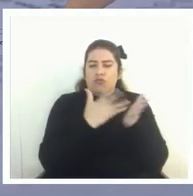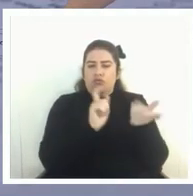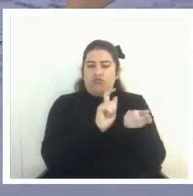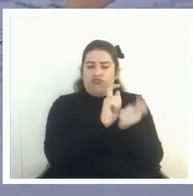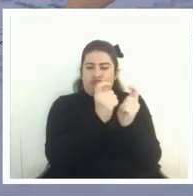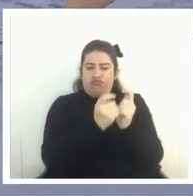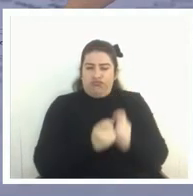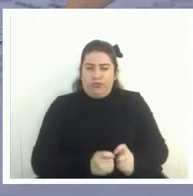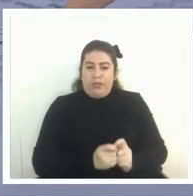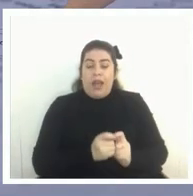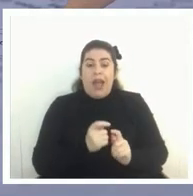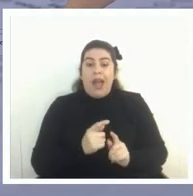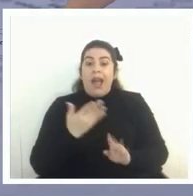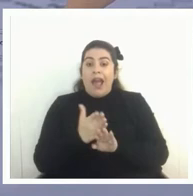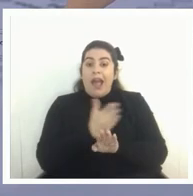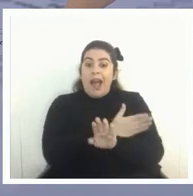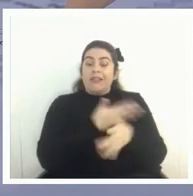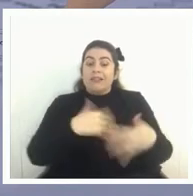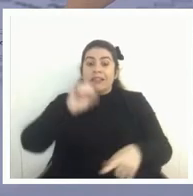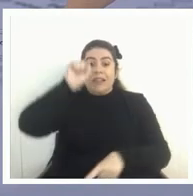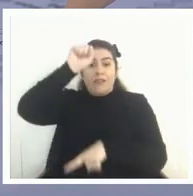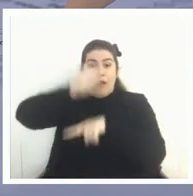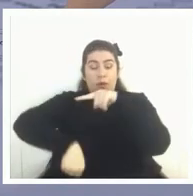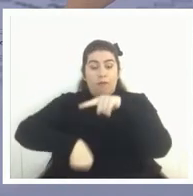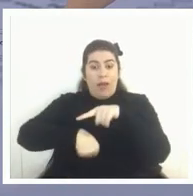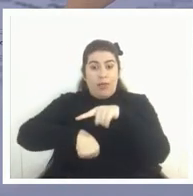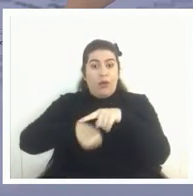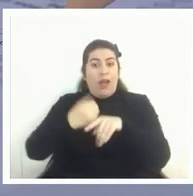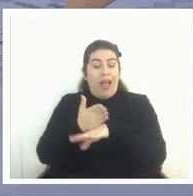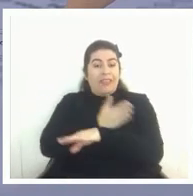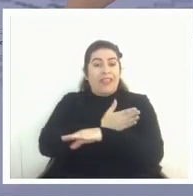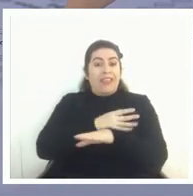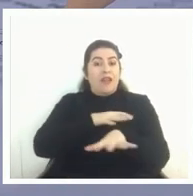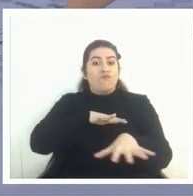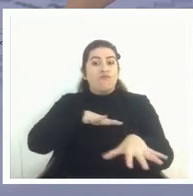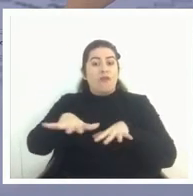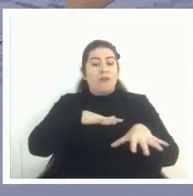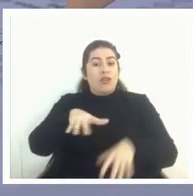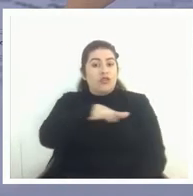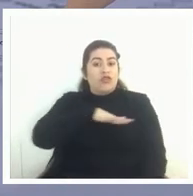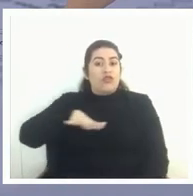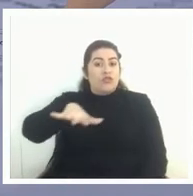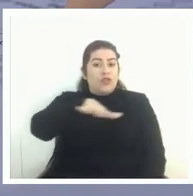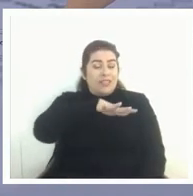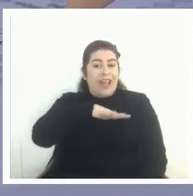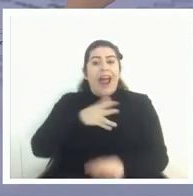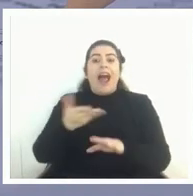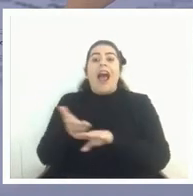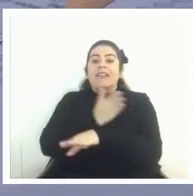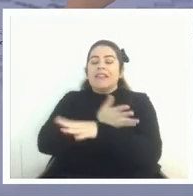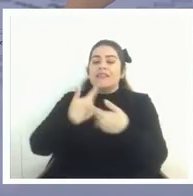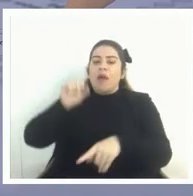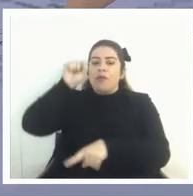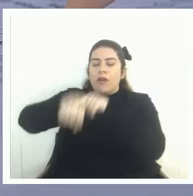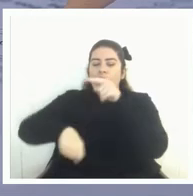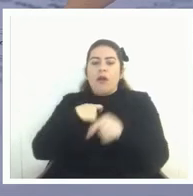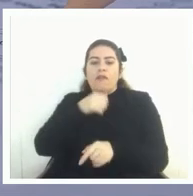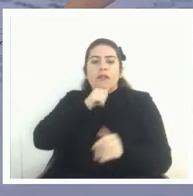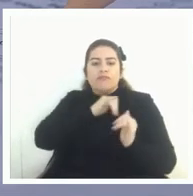habían aprobado antes del estallido social y no se quisieron comunicar porque dijeron los